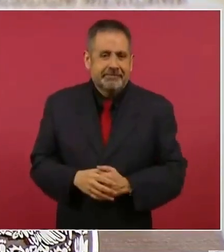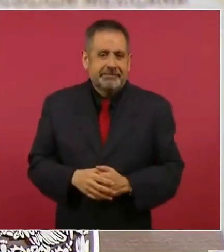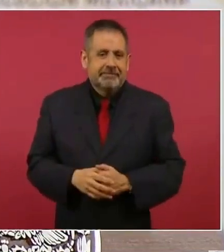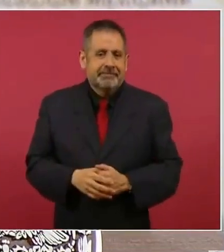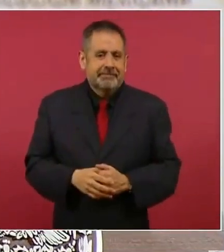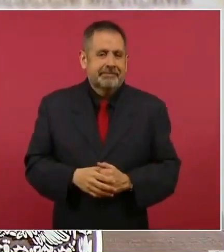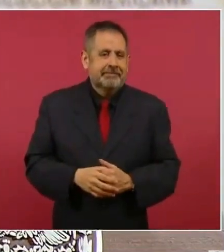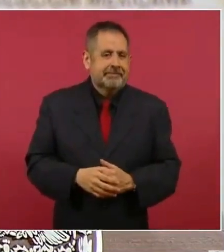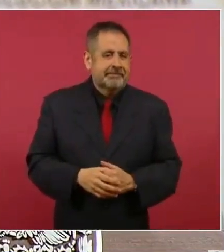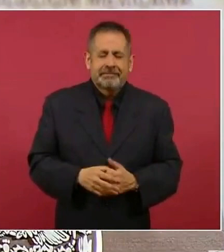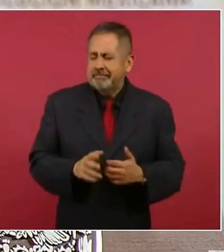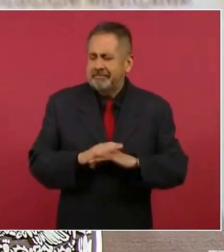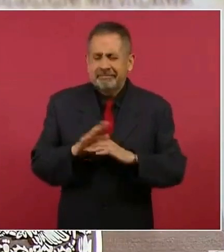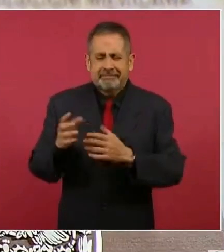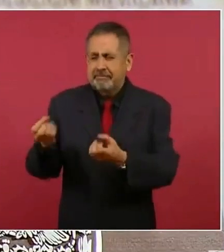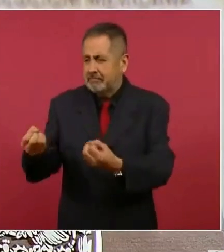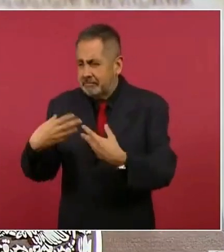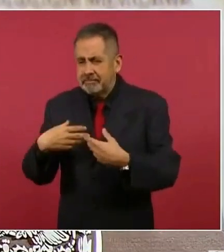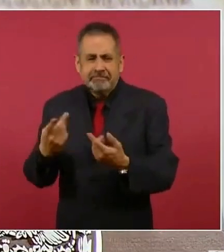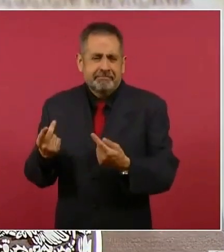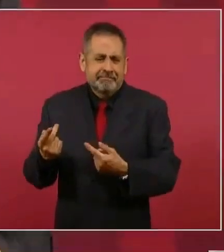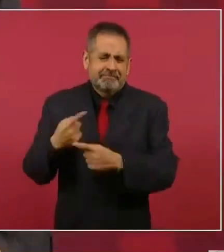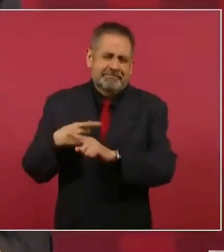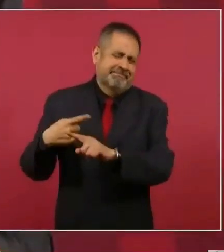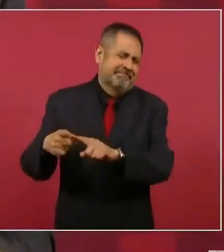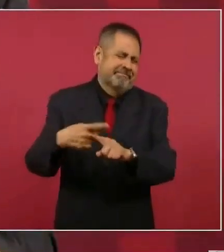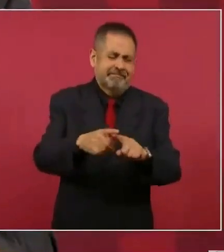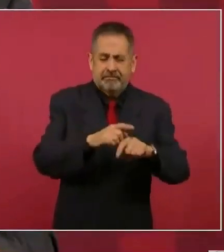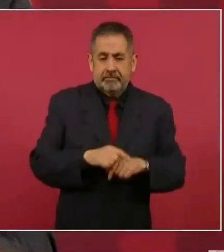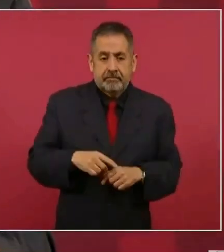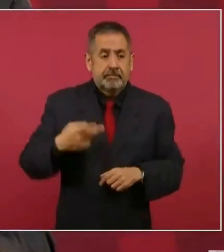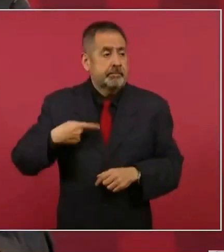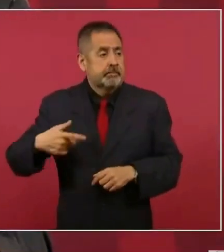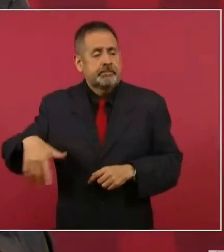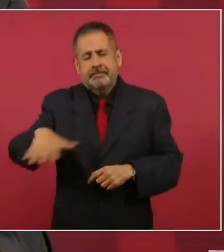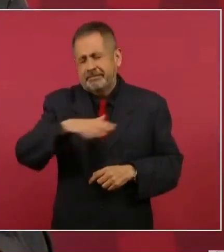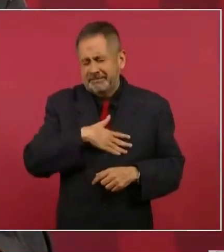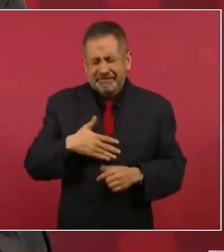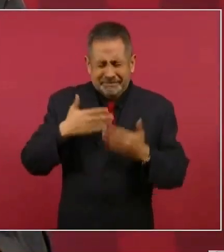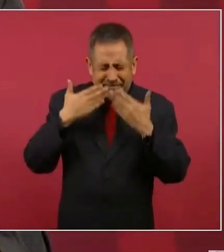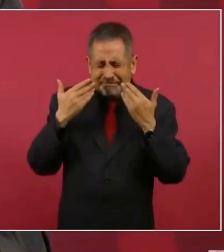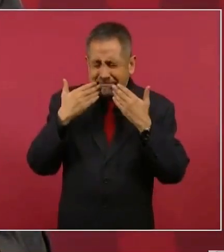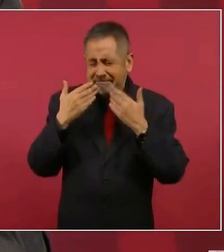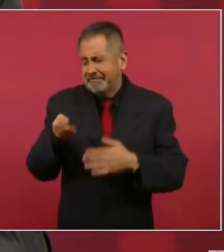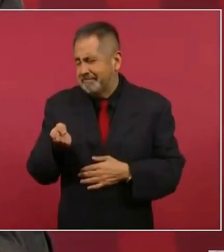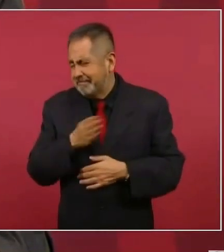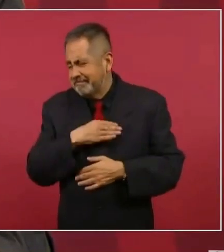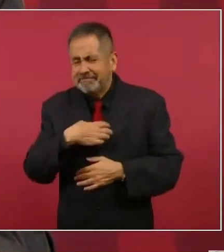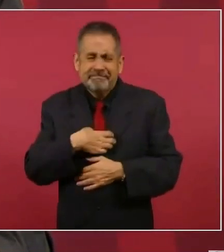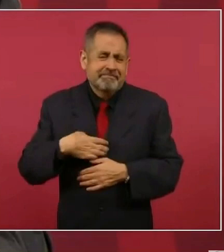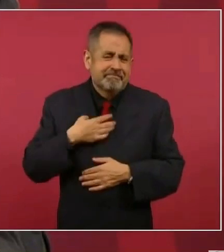Perritos, o sea, de todo. Y la gente muy, muy, muy contenta,